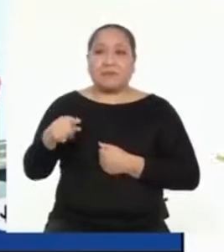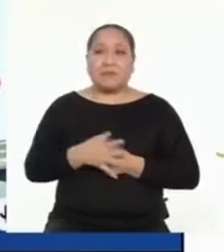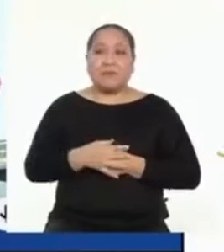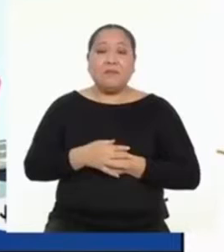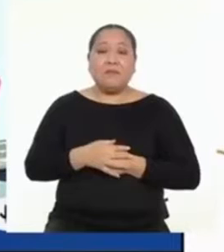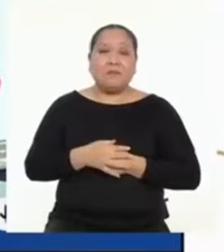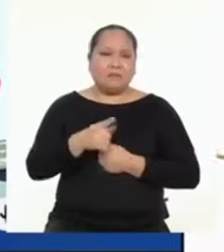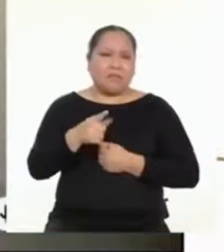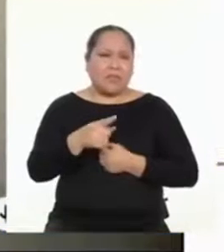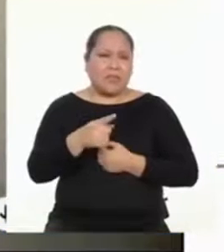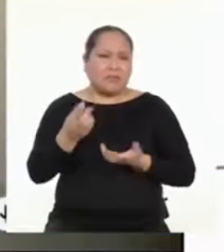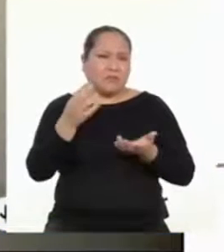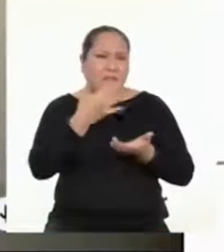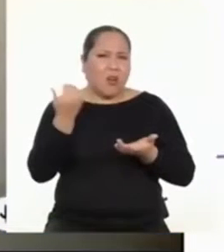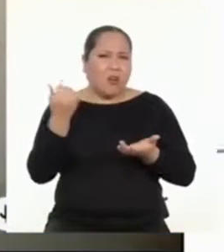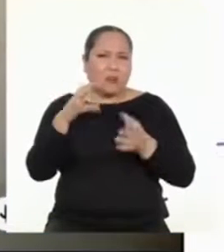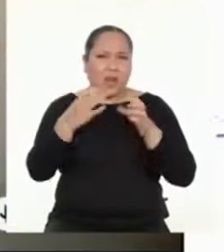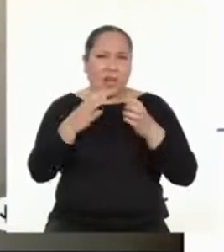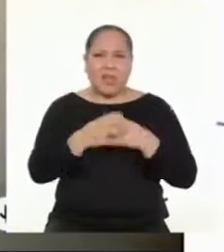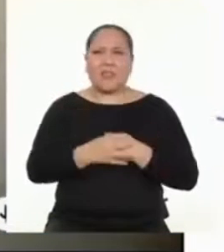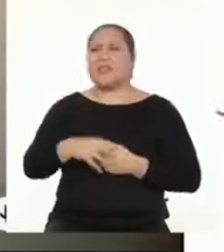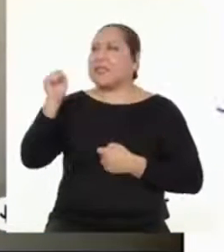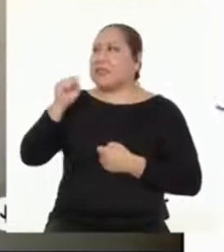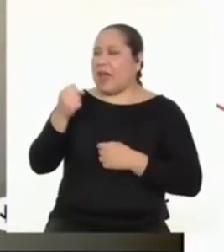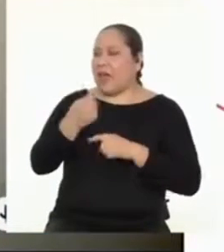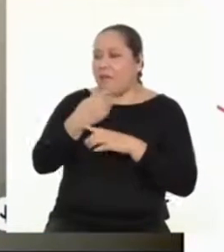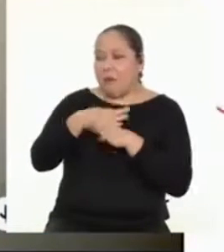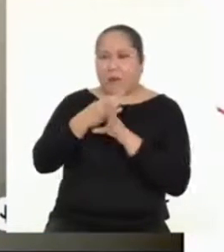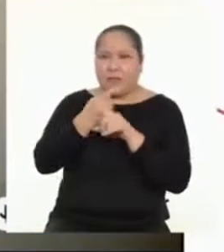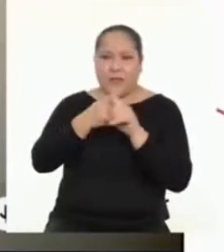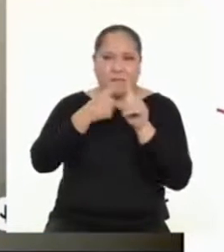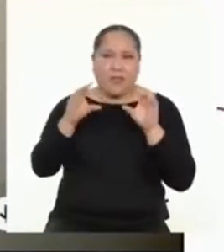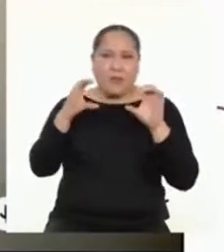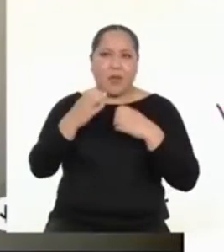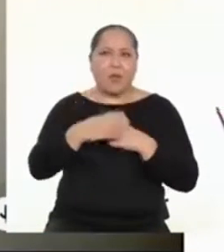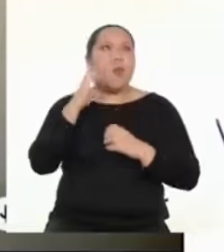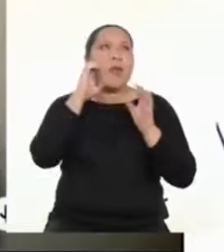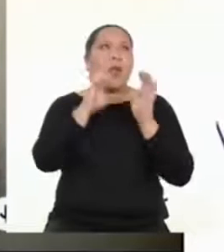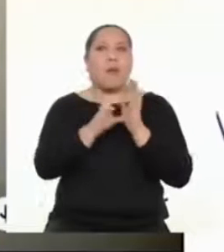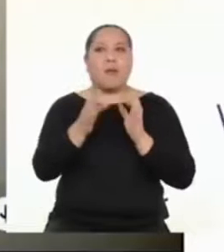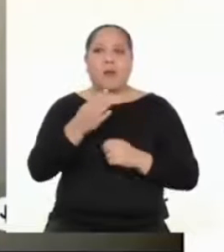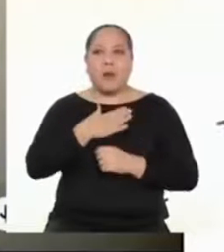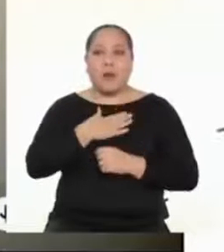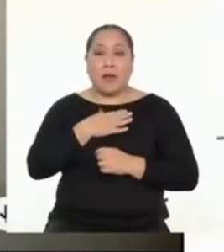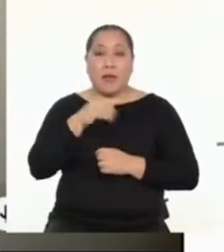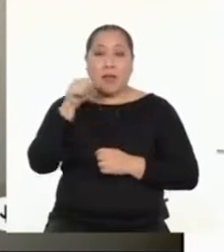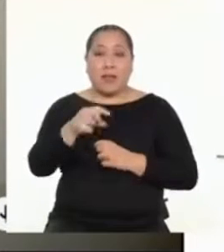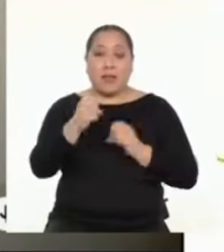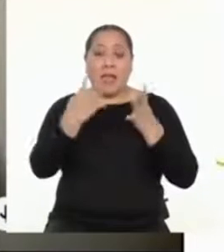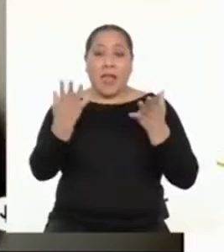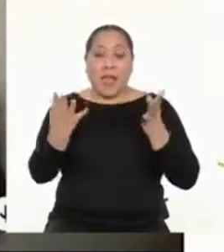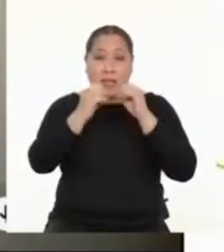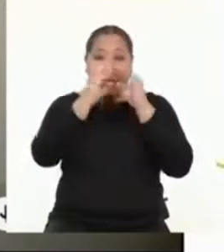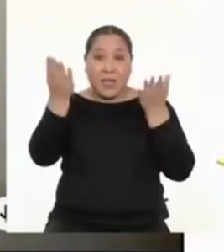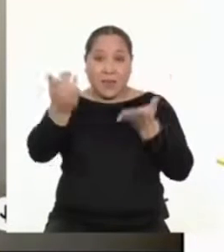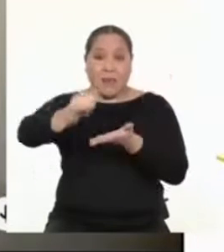ayude al momento de llevar sus clases? Sí, tengo distintas estrategias. La principal es, por ejemplo, el mismo día que me mandan la tarea